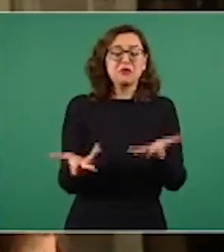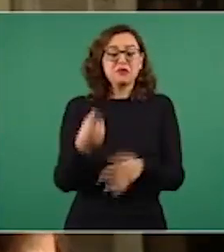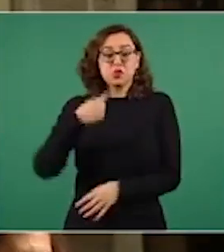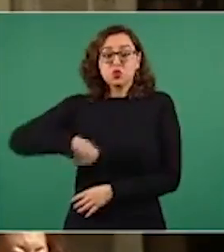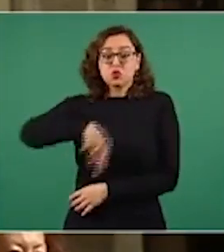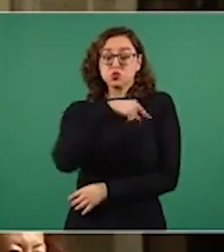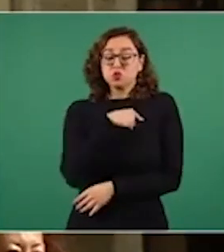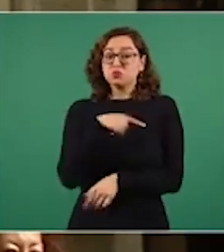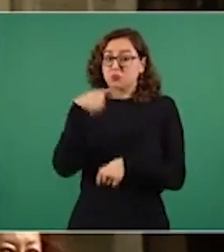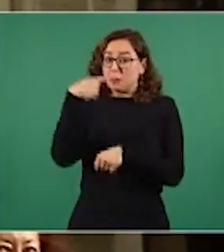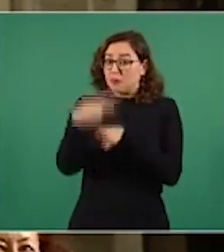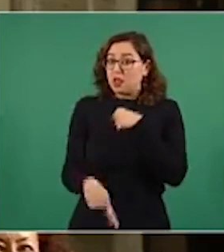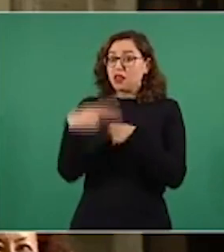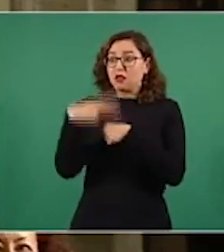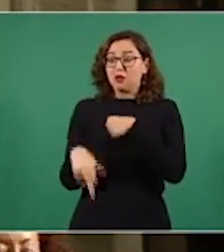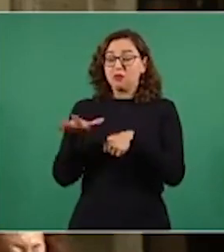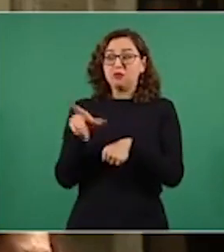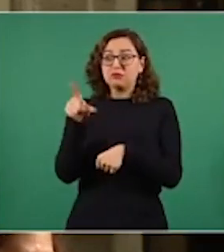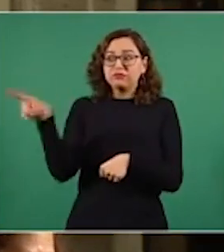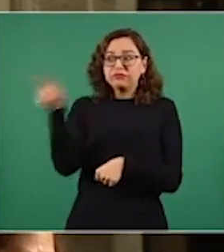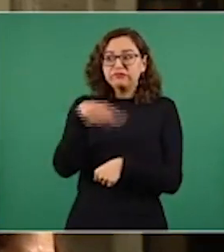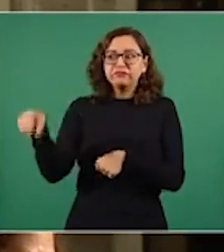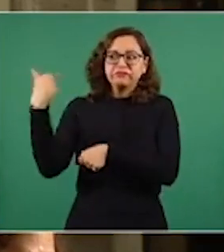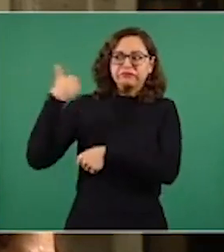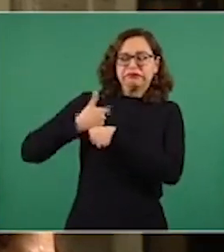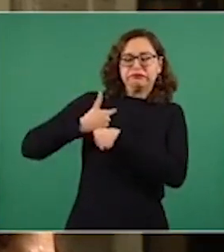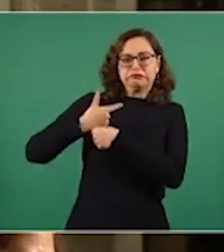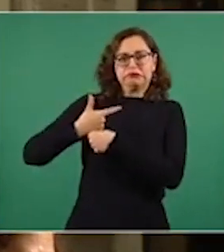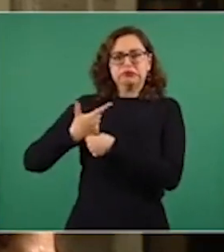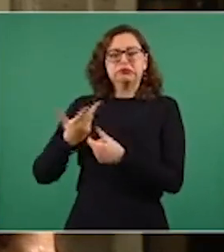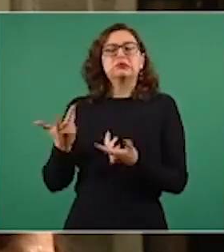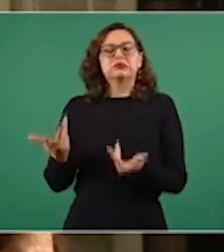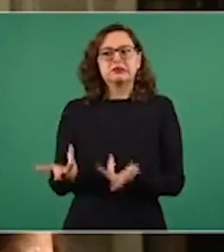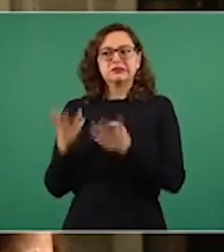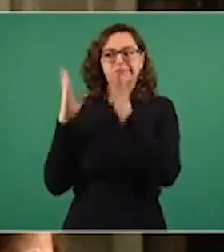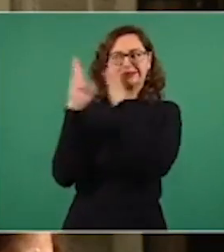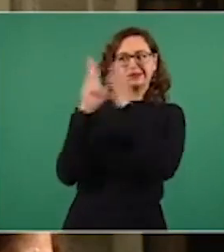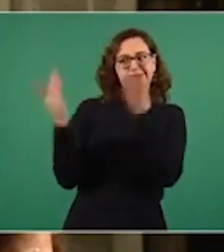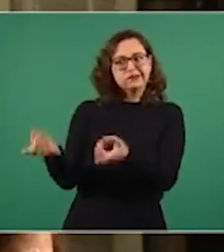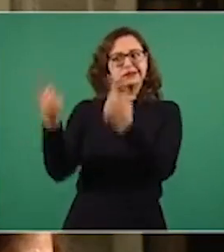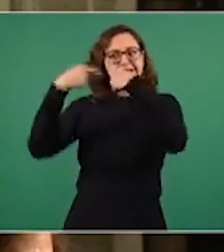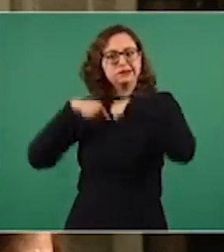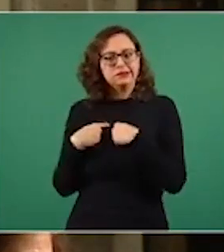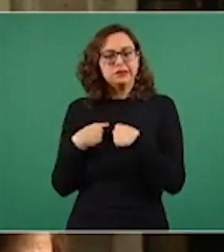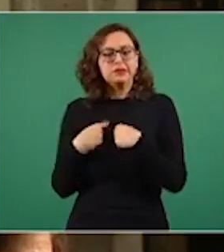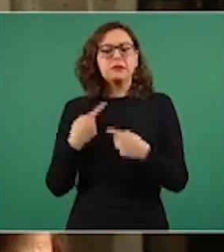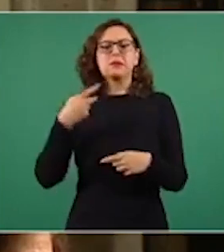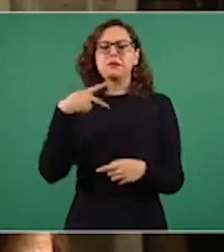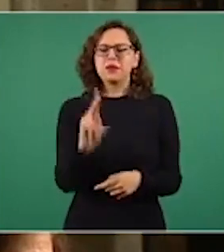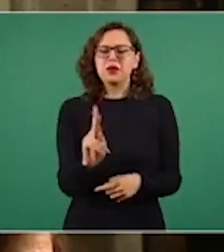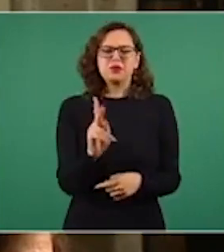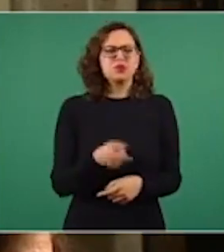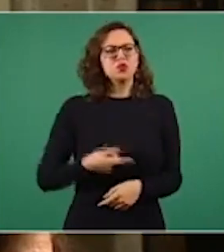presidente. Sin embargo, no venimos aquí a plantear eso. Venimos a plantear que hemos usado las vías